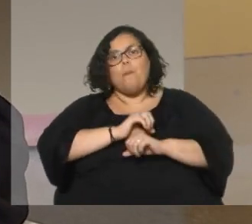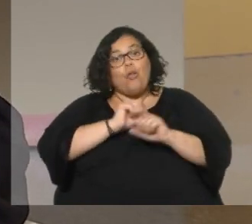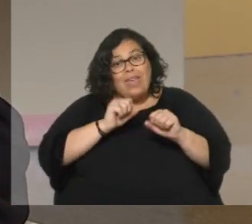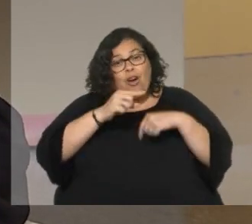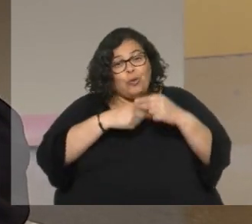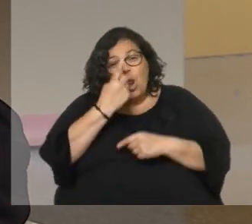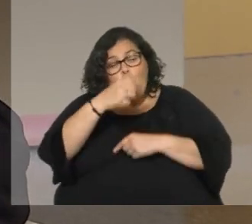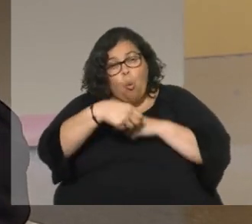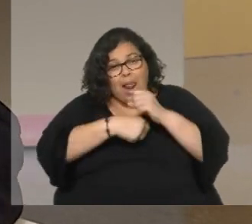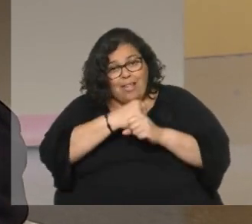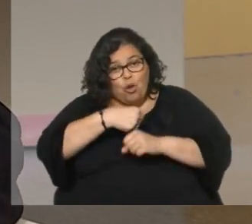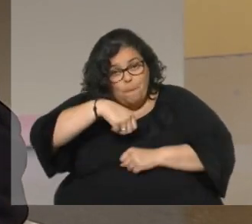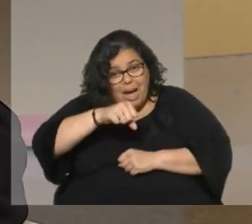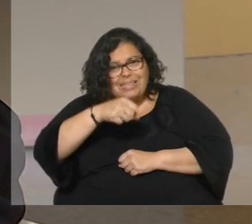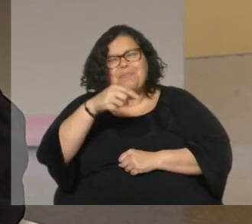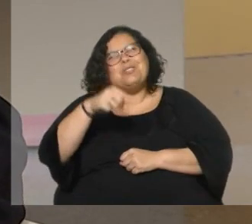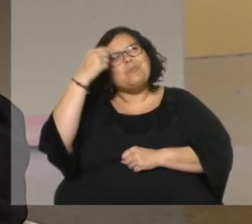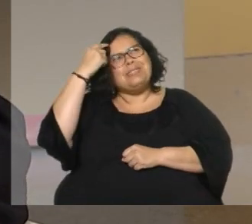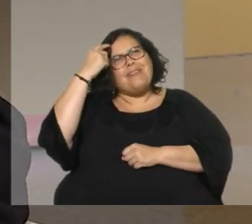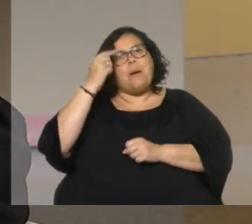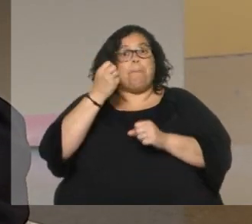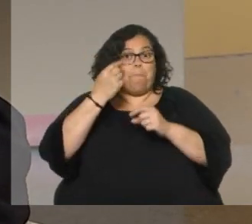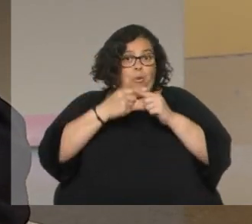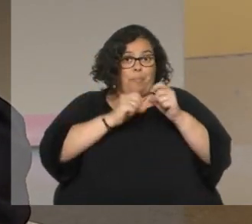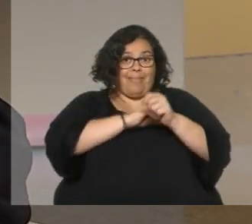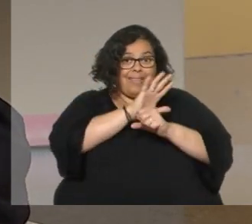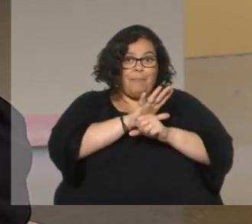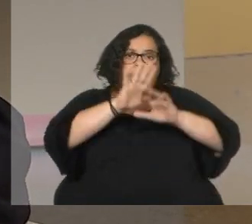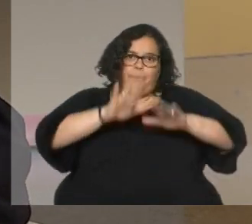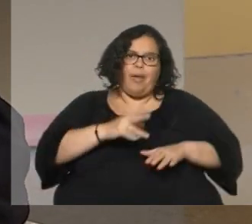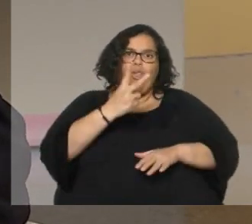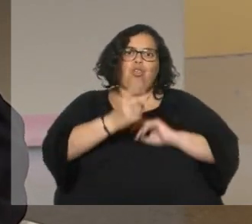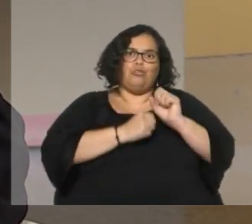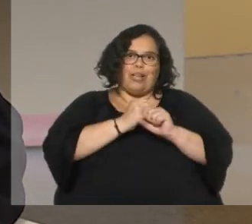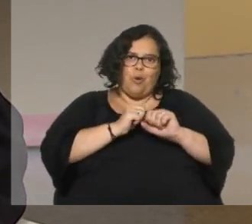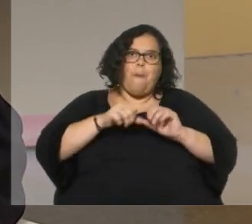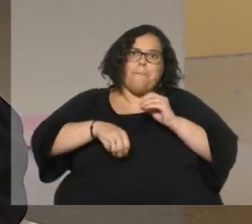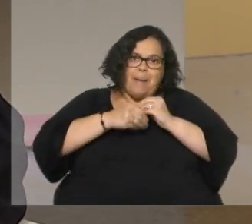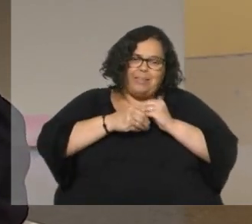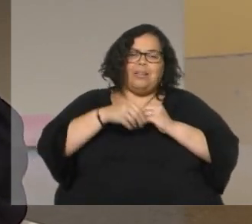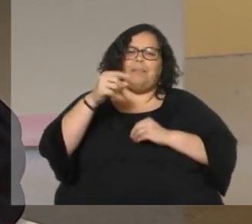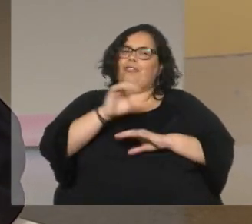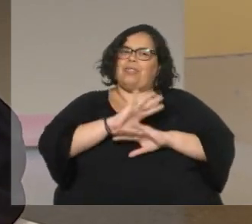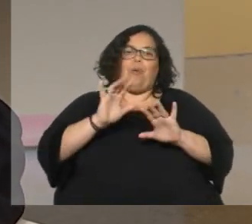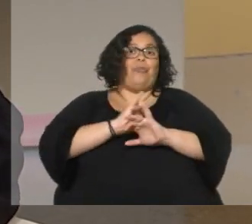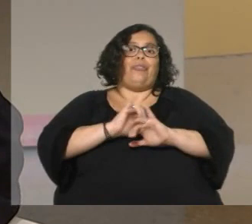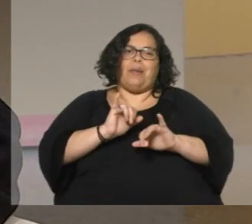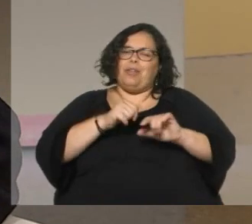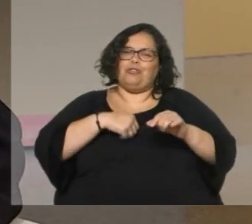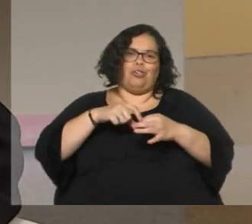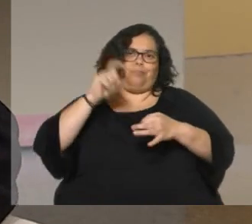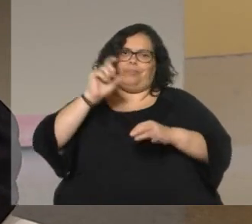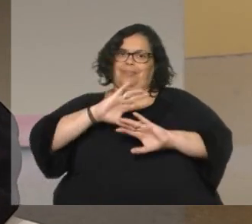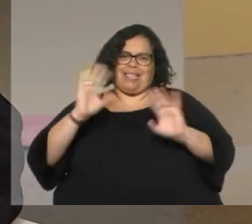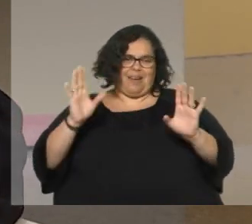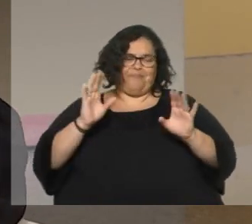pareció que ya justamente por la pandemia me quedé dos años más pero ya me pareció que había que dar un paso al costado y bueno y fue lo que hice en el acierto o en el error